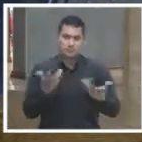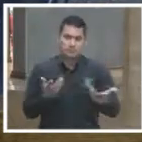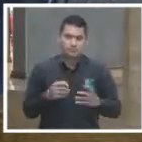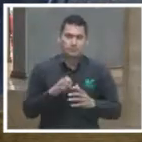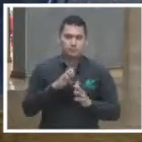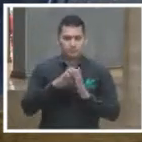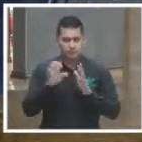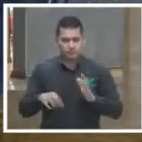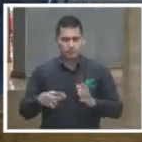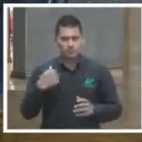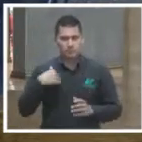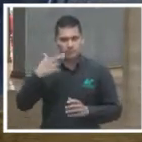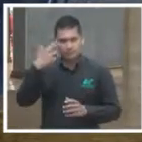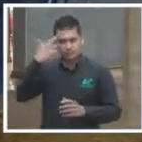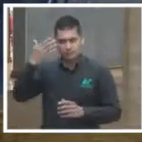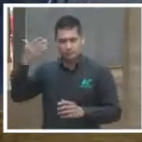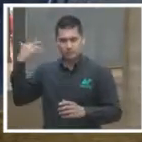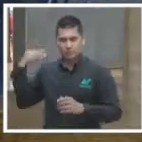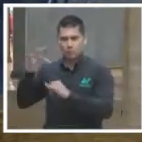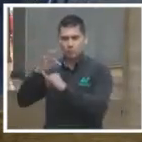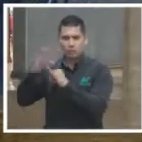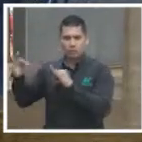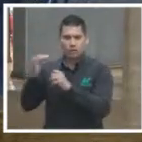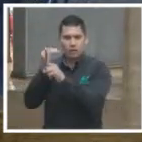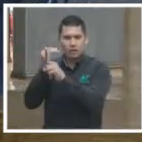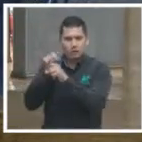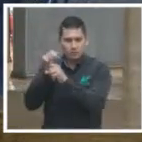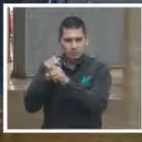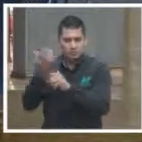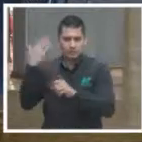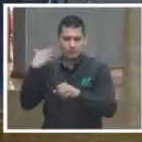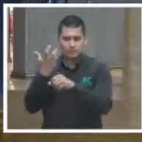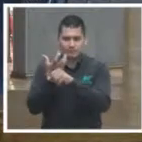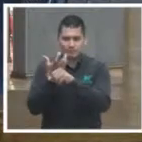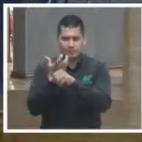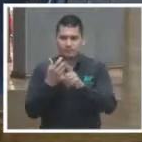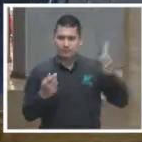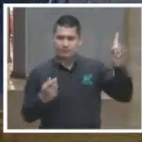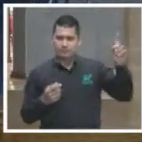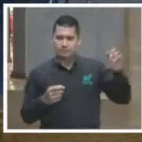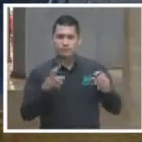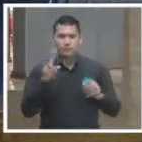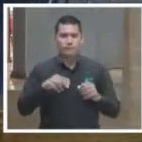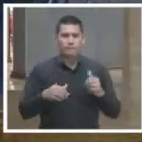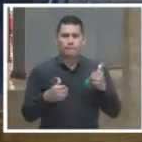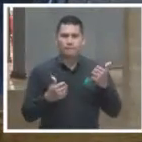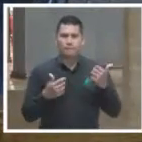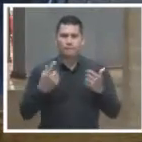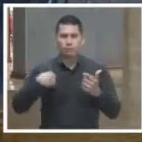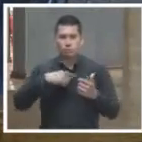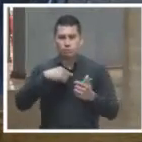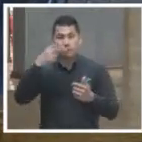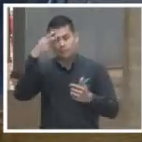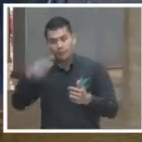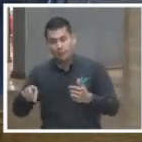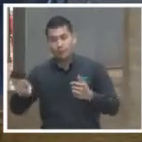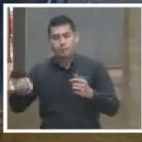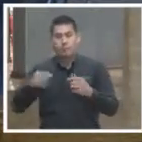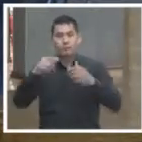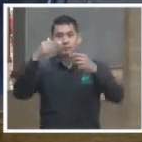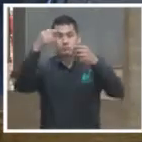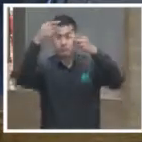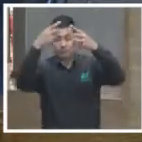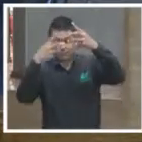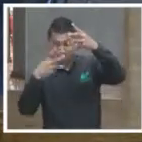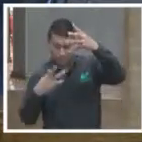investigación del Pew Research de Estados Unidos, donde quedamos en el último lugar prácticamente en todas